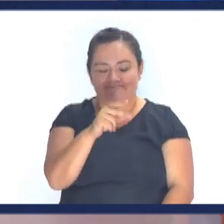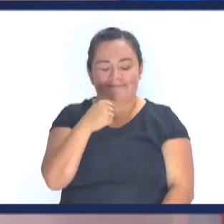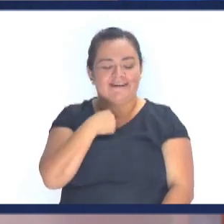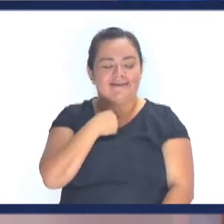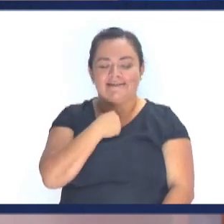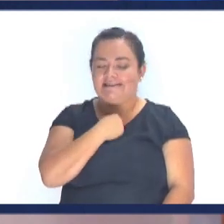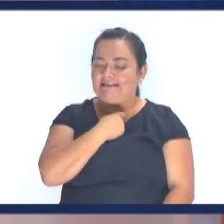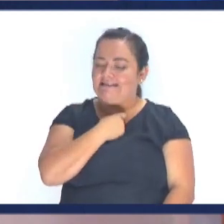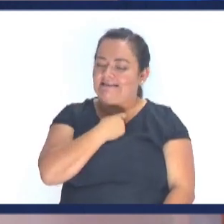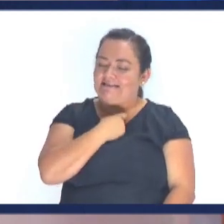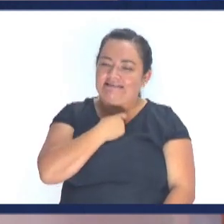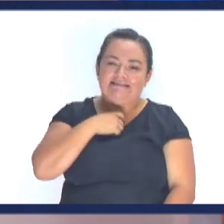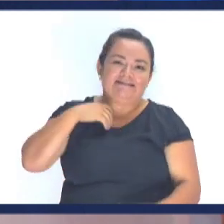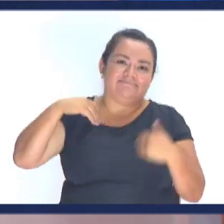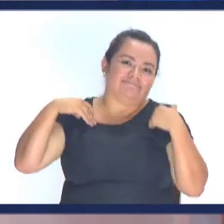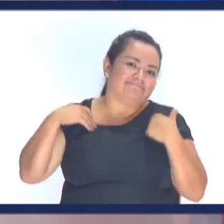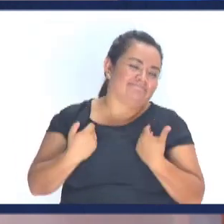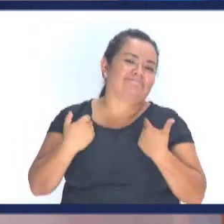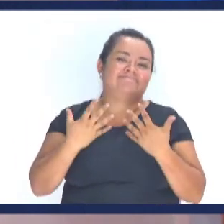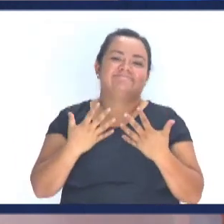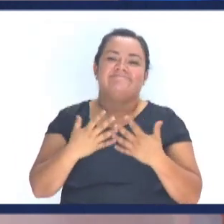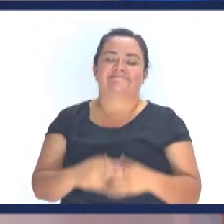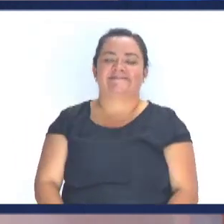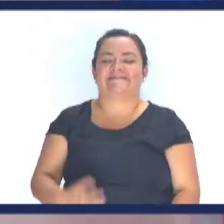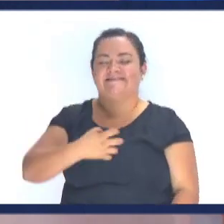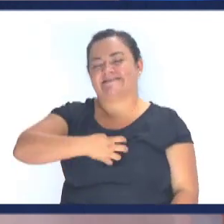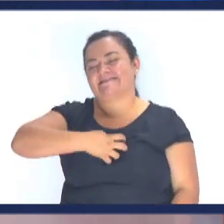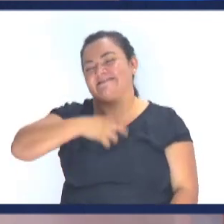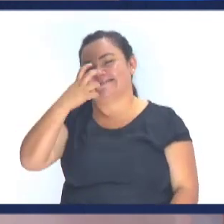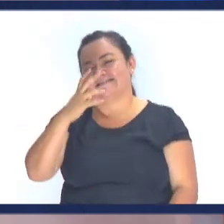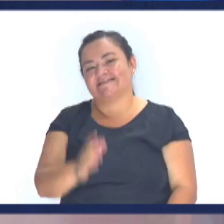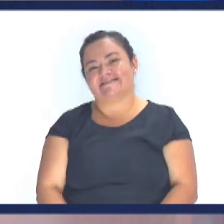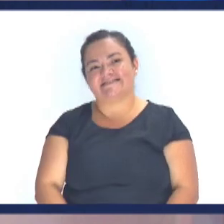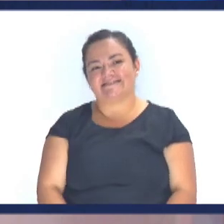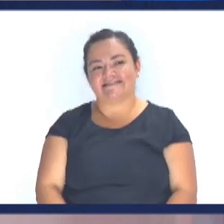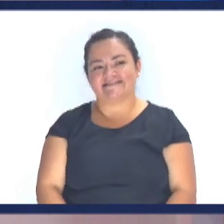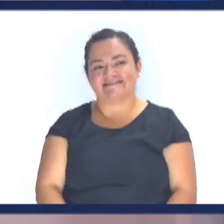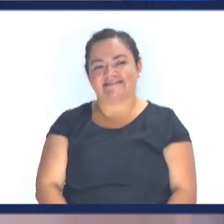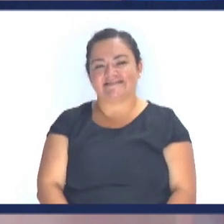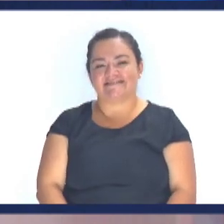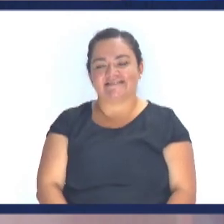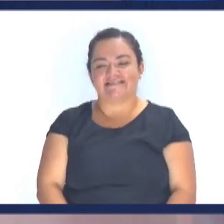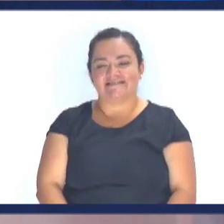Me secan El corazón Me enjutan El hígado Amén